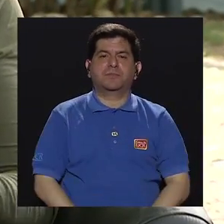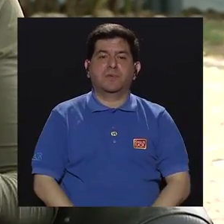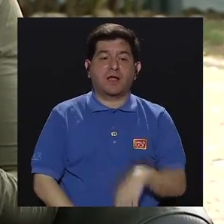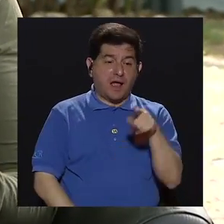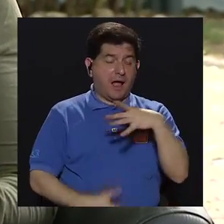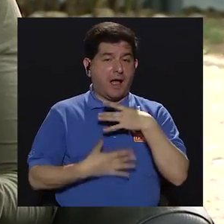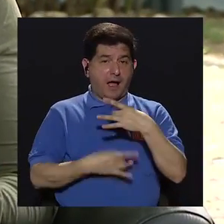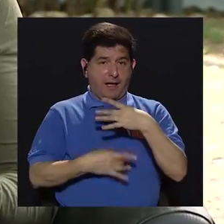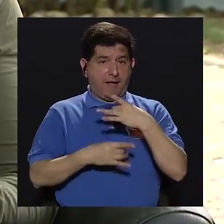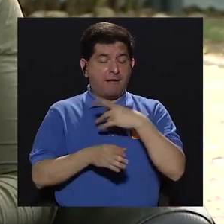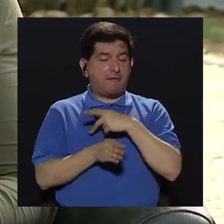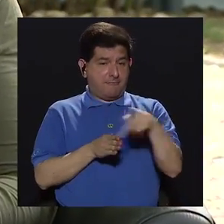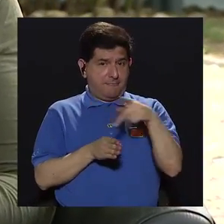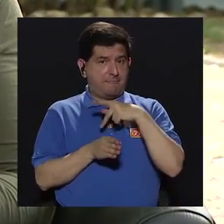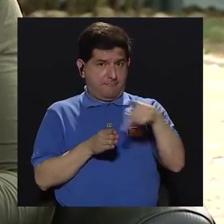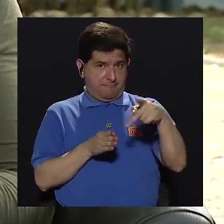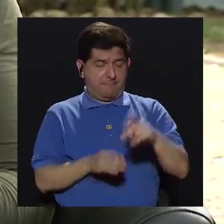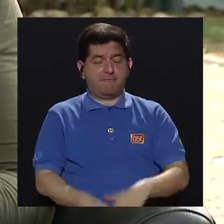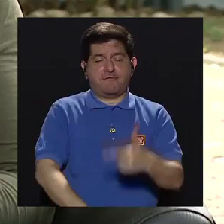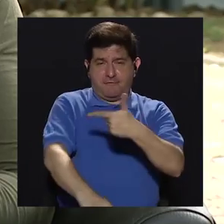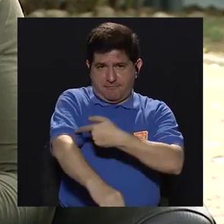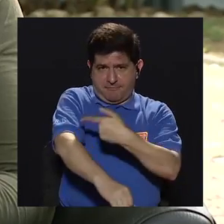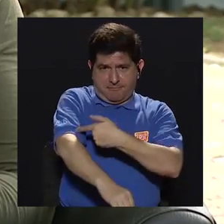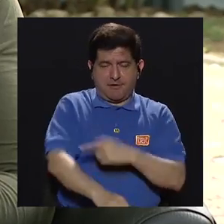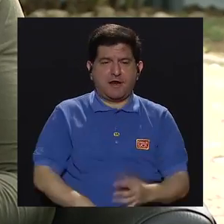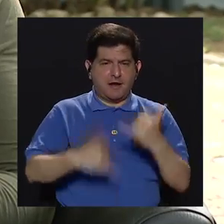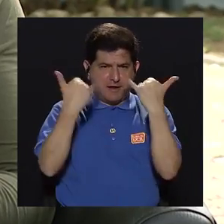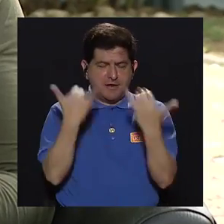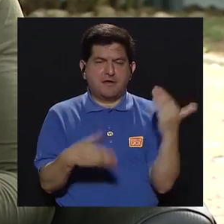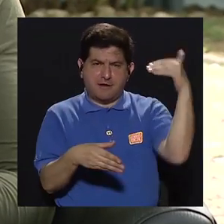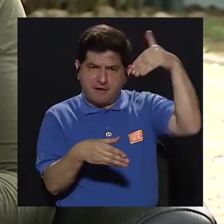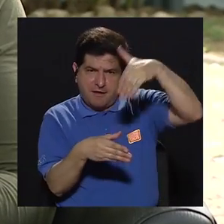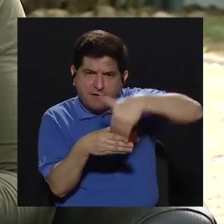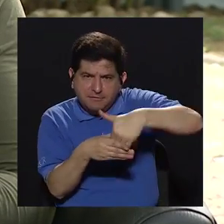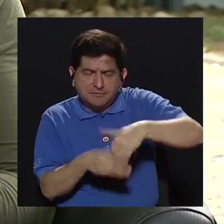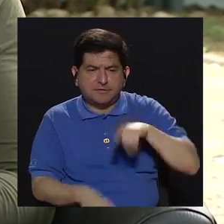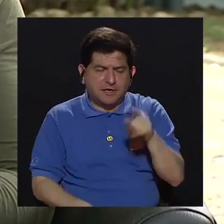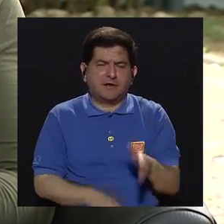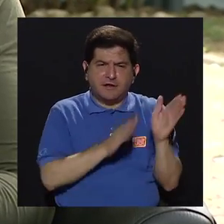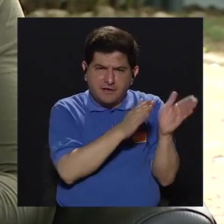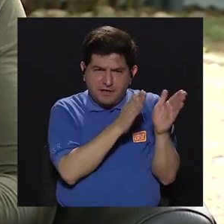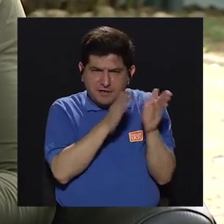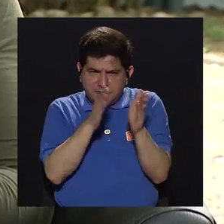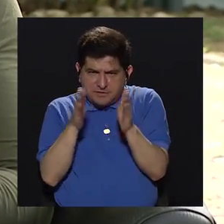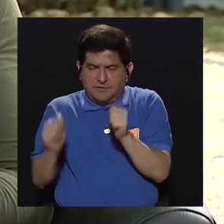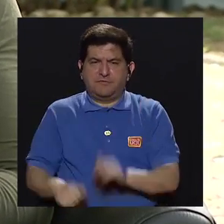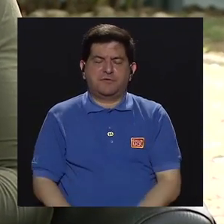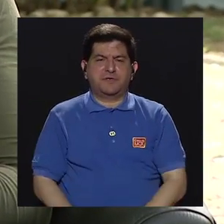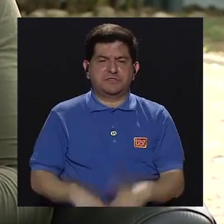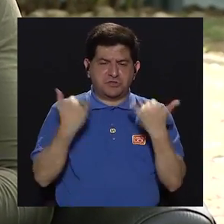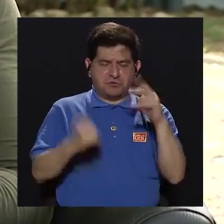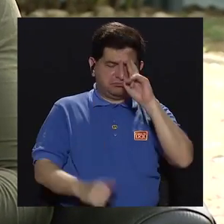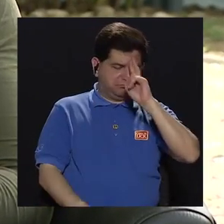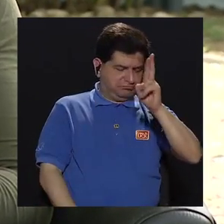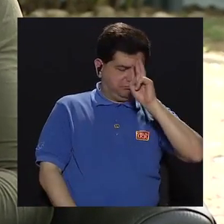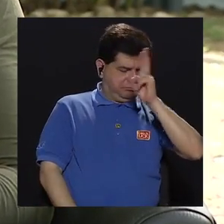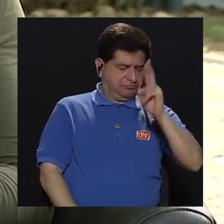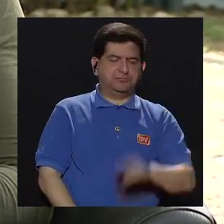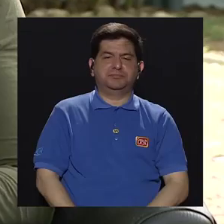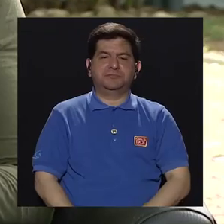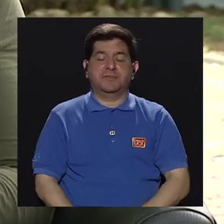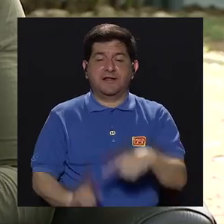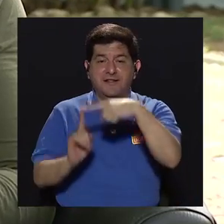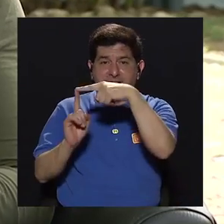y ha sido interés de los mismos profesionales en enfermería ir entrando en esa formación académica ya reconocida,